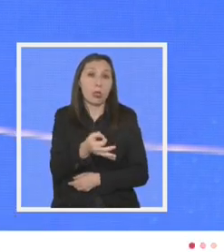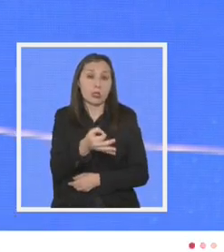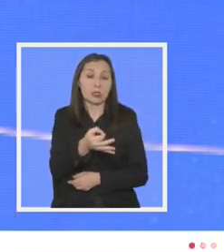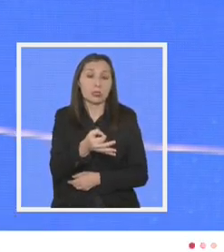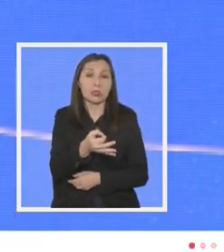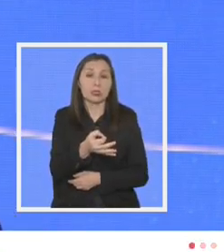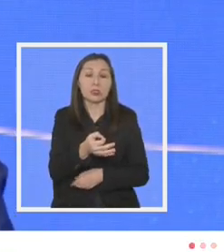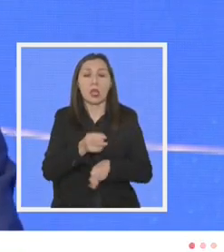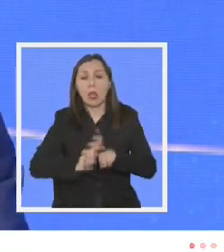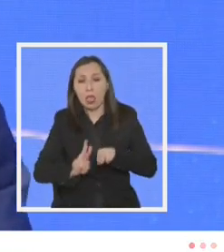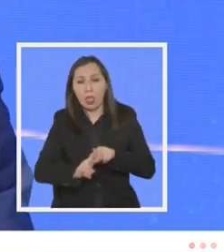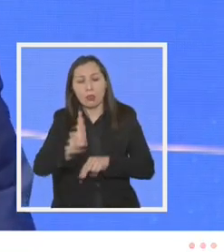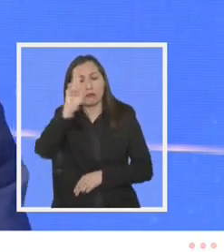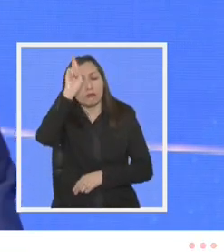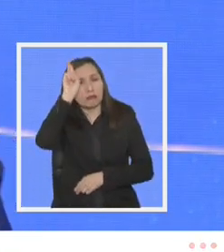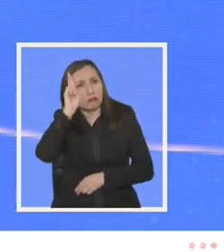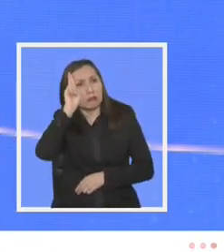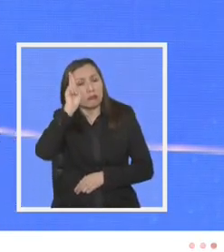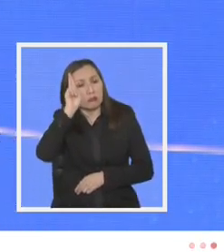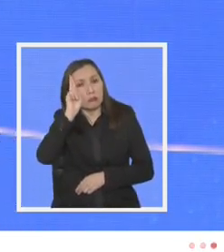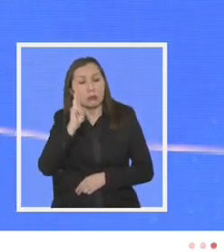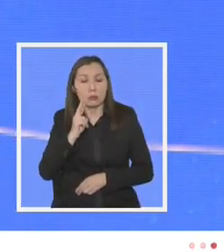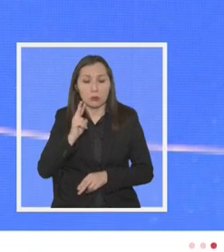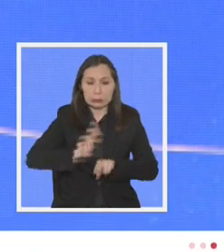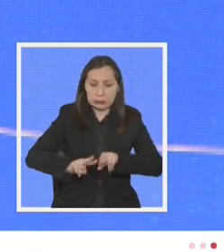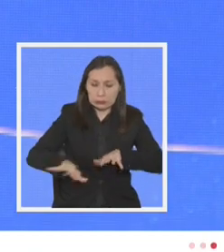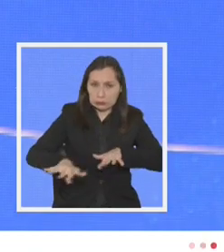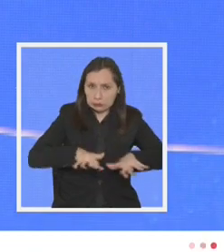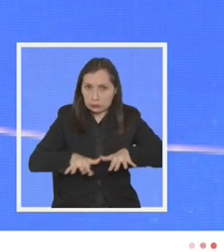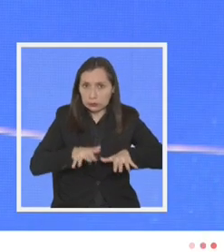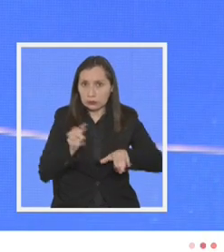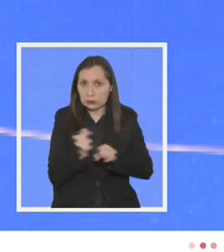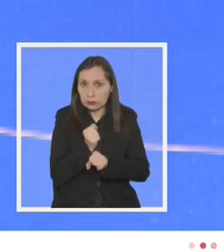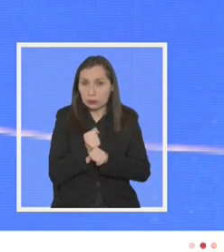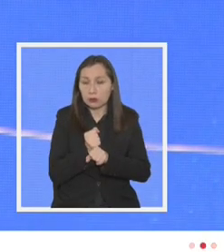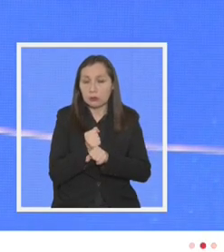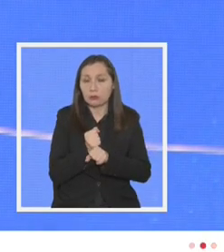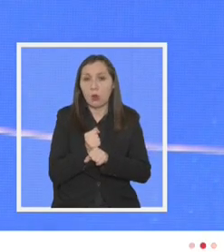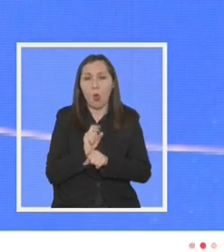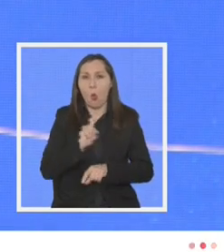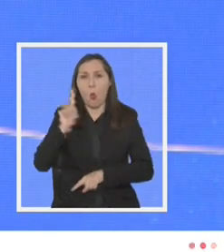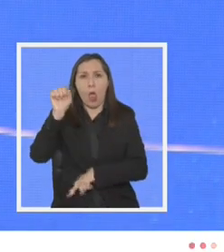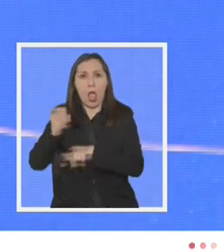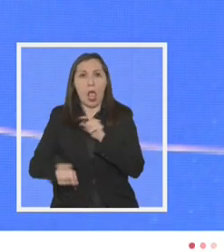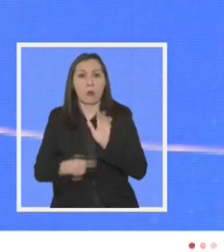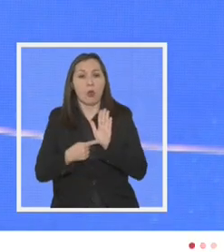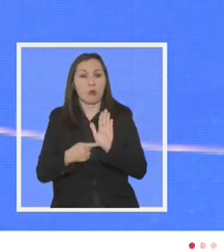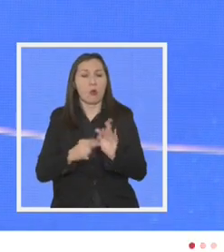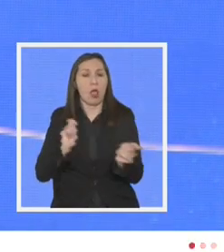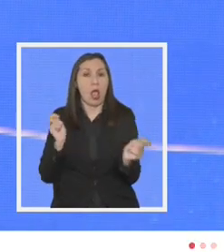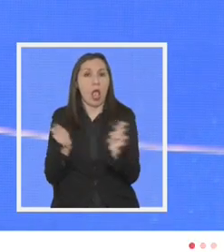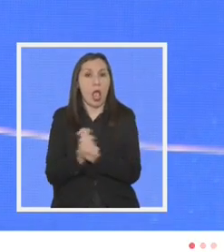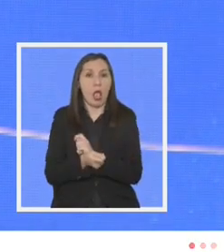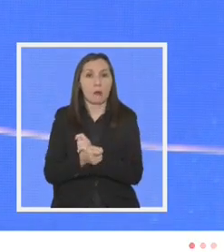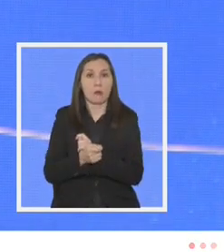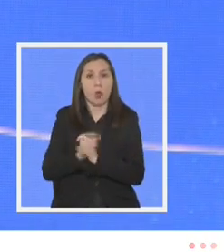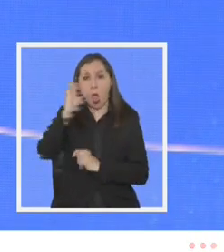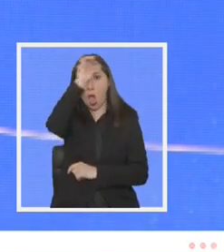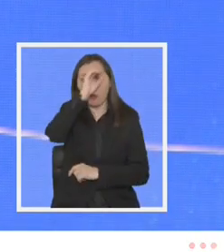el corregir, el reflexionar respecto de los actos propios, sería una inaceptable muestra de cambio de opinión.